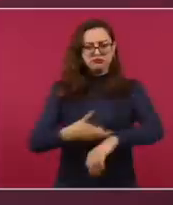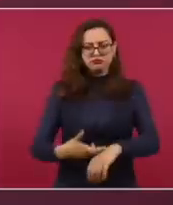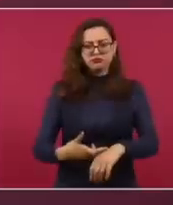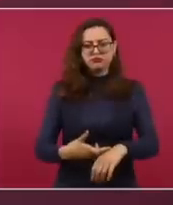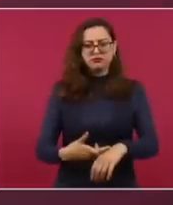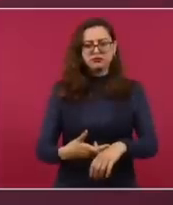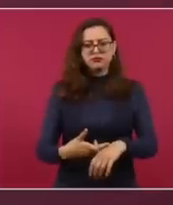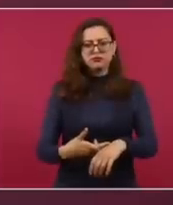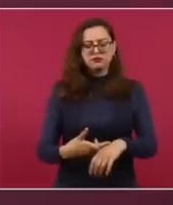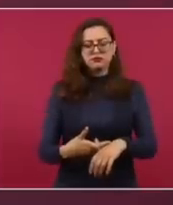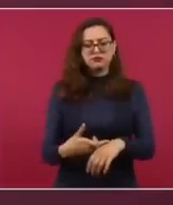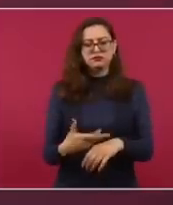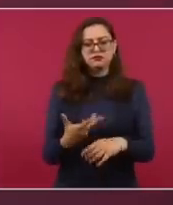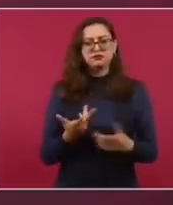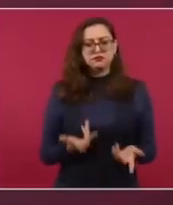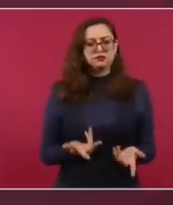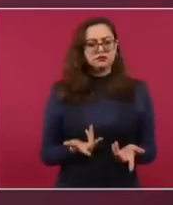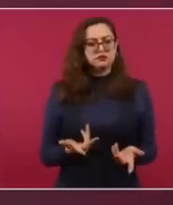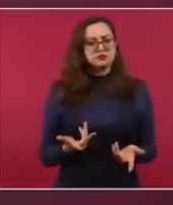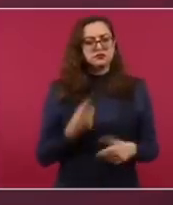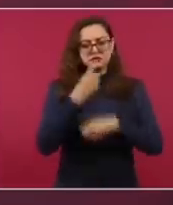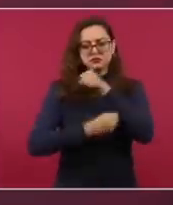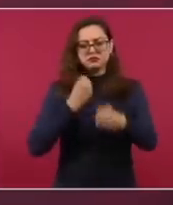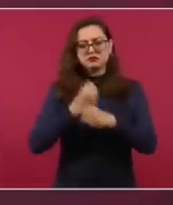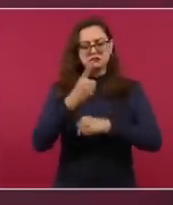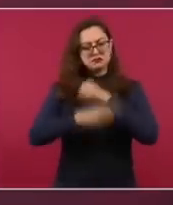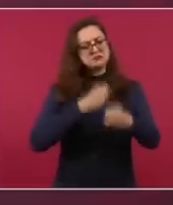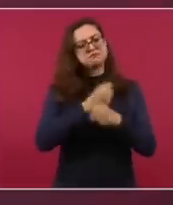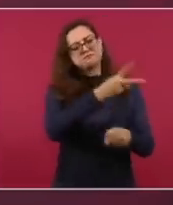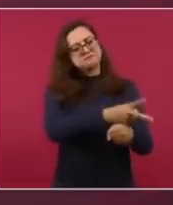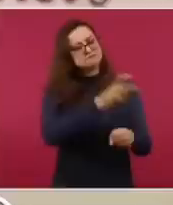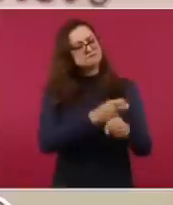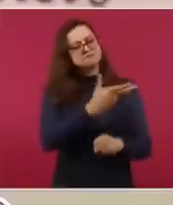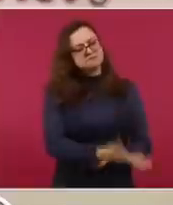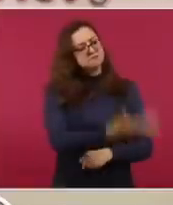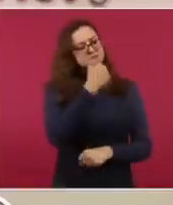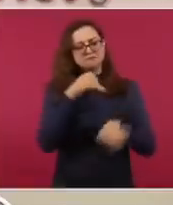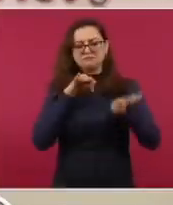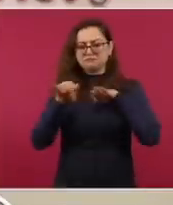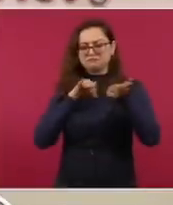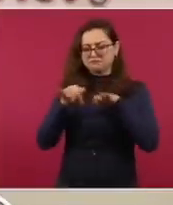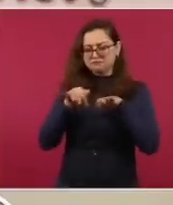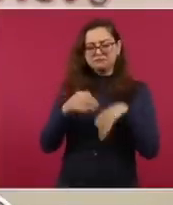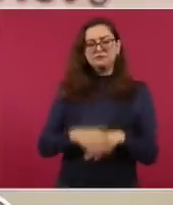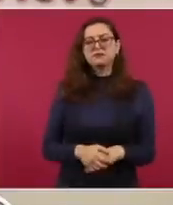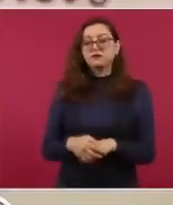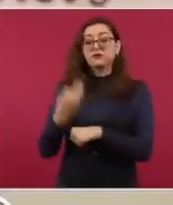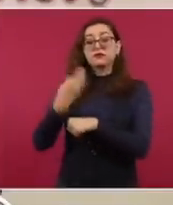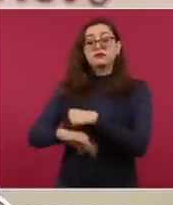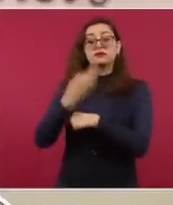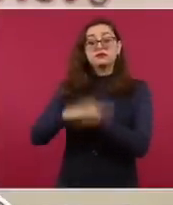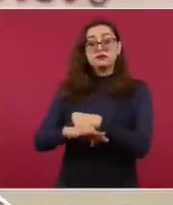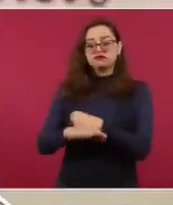tengan un aumento en sus niveles de vida cada año. Es decir, van a trabajar, regresan, y acá en México ya